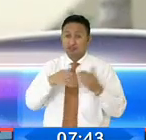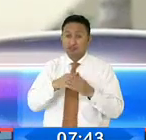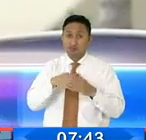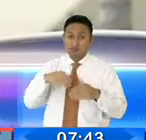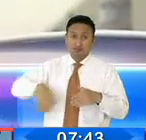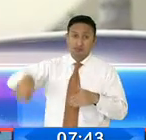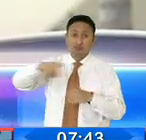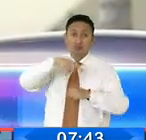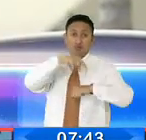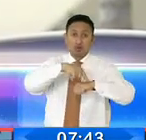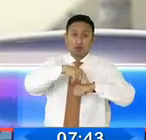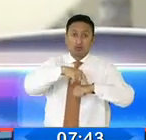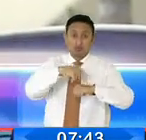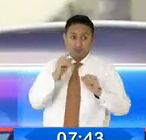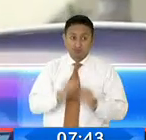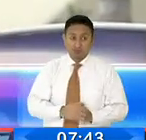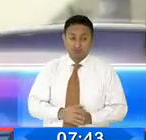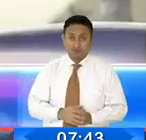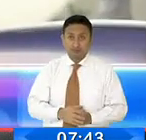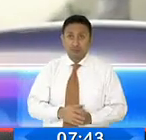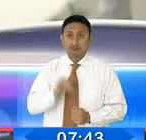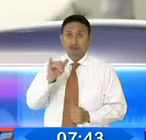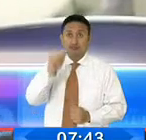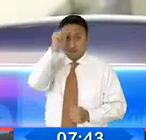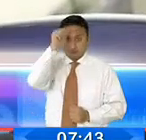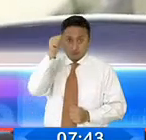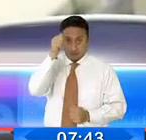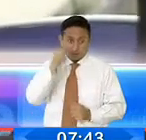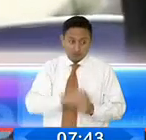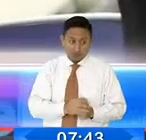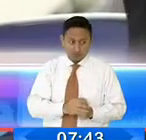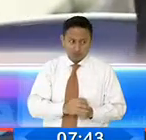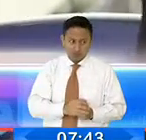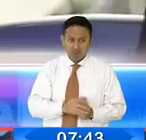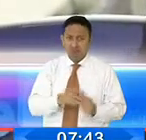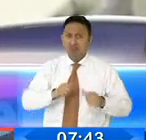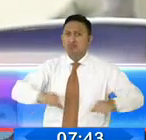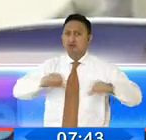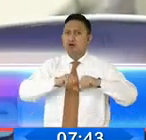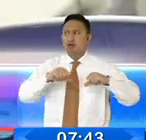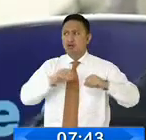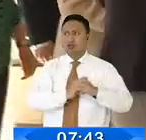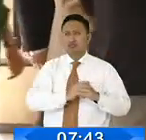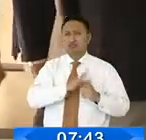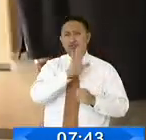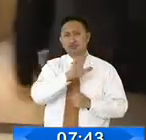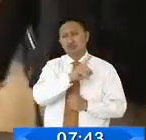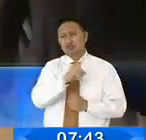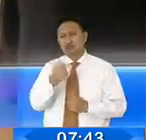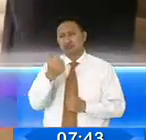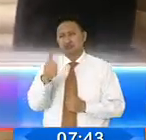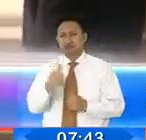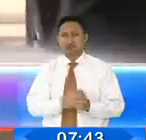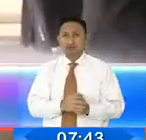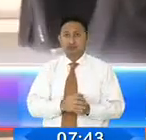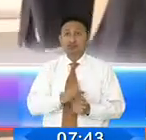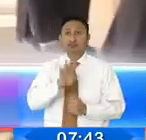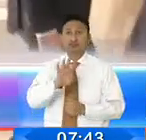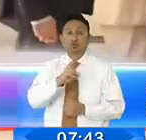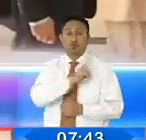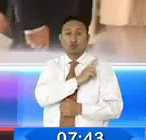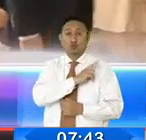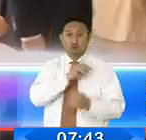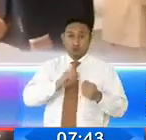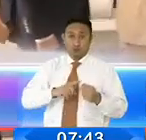horarias y considerando también el fin de semana. Estamos hablando de cinco a diez estudiantes por aula máximo. Cuatro universidades de Quito se han